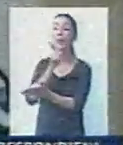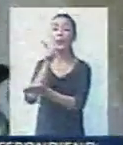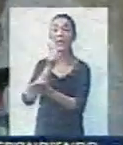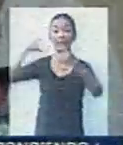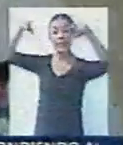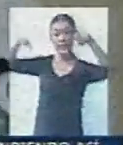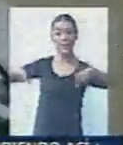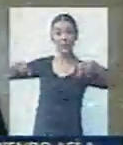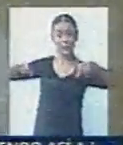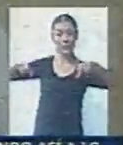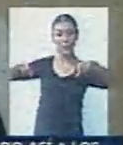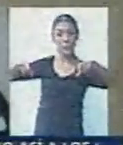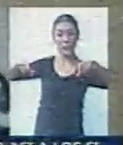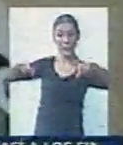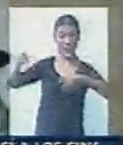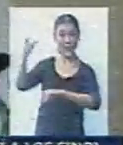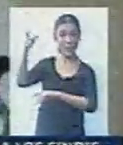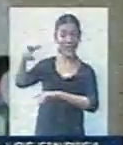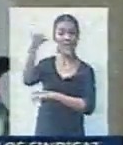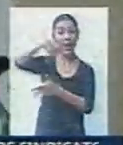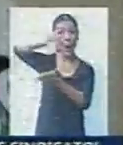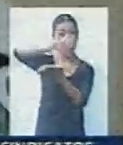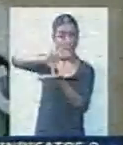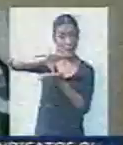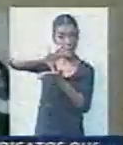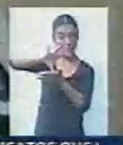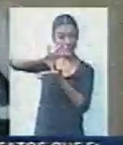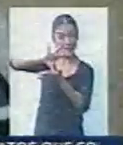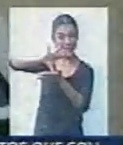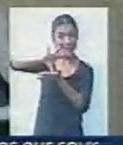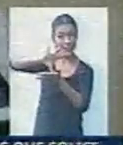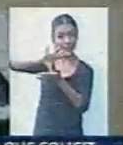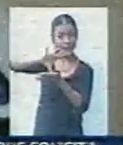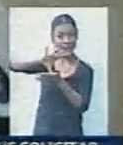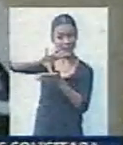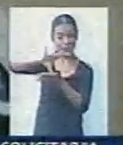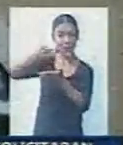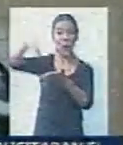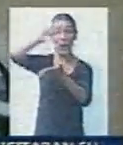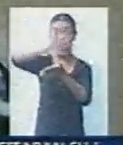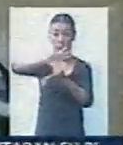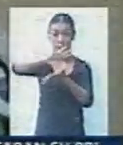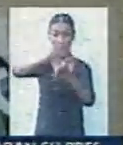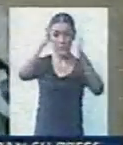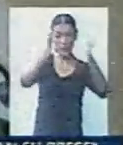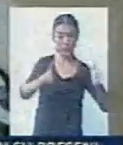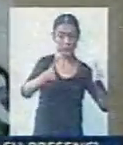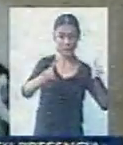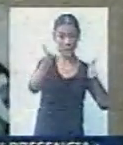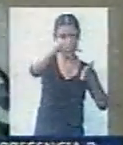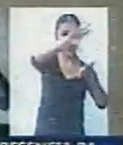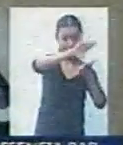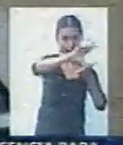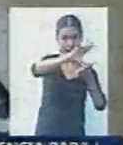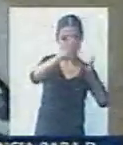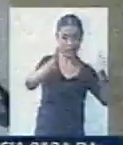Sí, sí, en el espacio verde, esa manzana del espacio verde está dividida en dos sectores. Uno que es la plazoleta, la plaza,